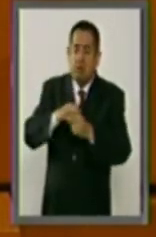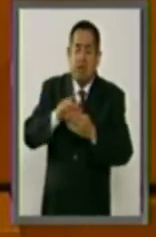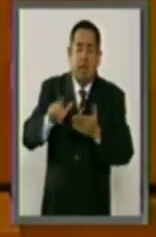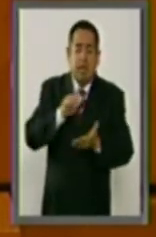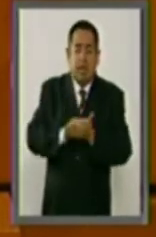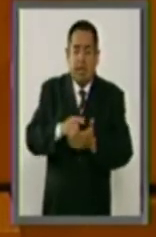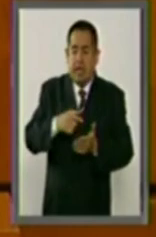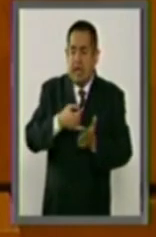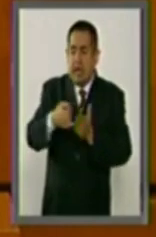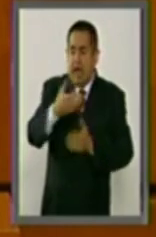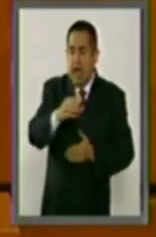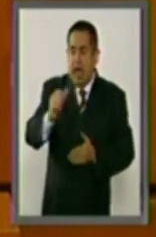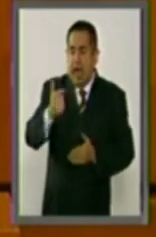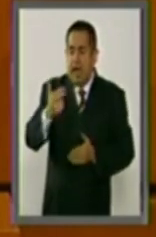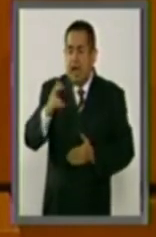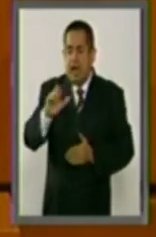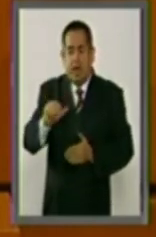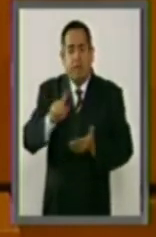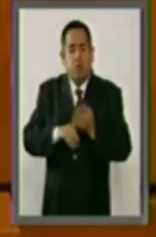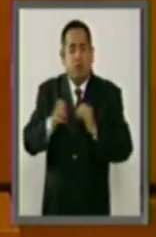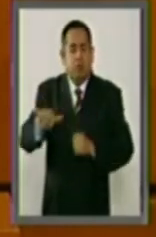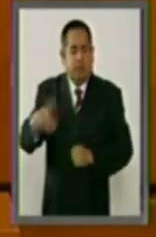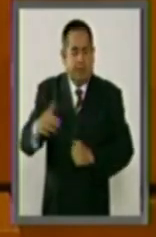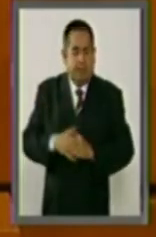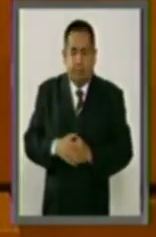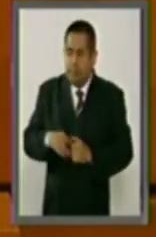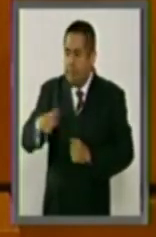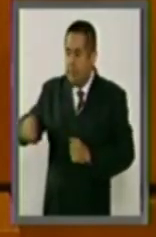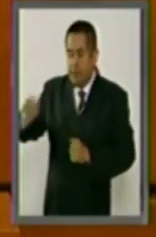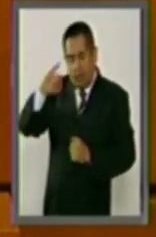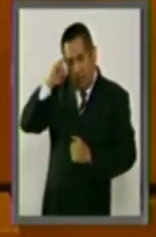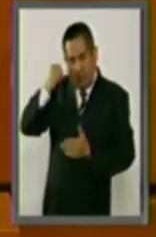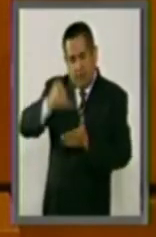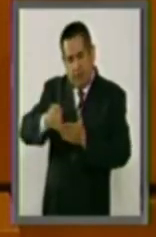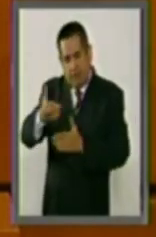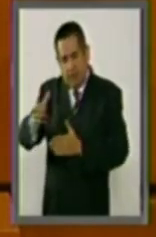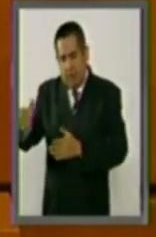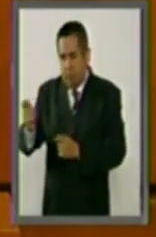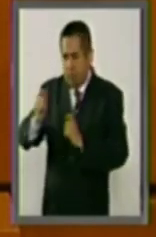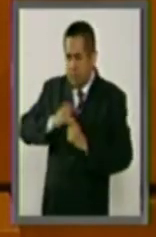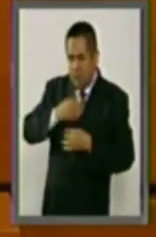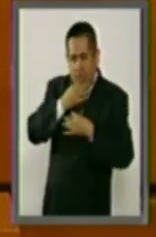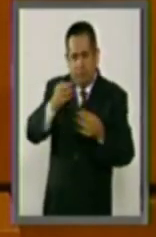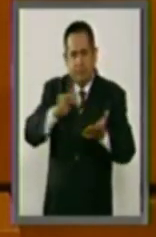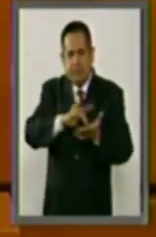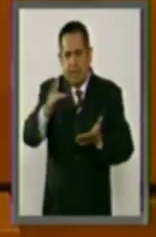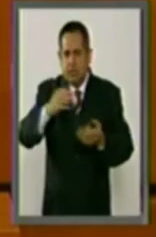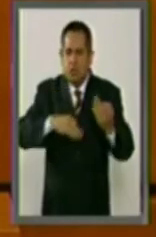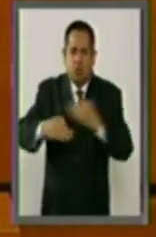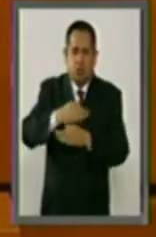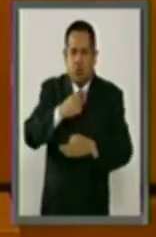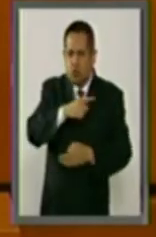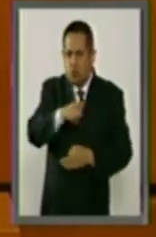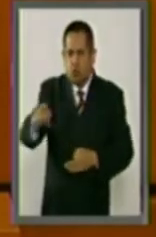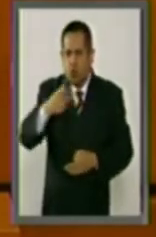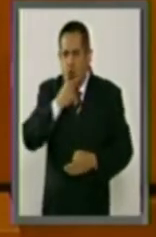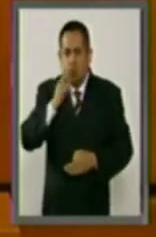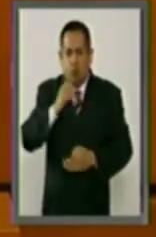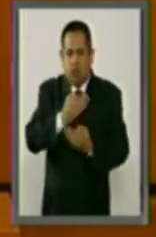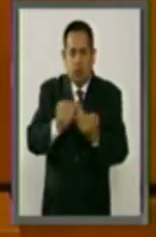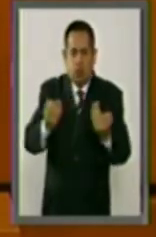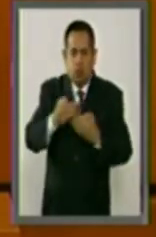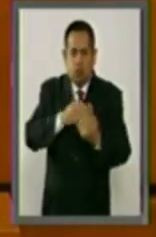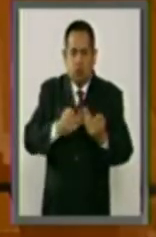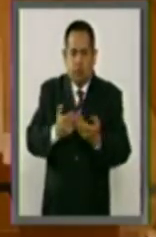1915. En nombre de los campesinos y campesinas de México, gracias a todas y a todos ustedes. Muchas gracias.